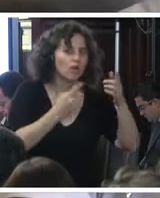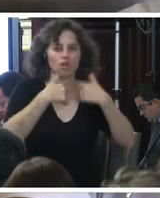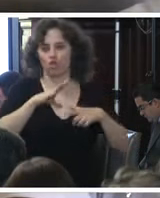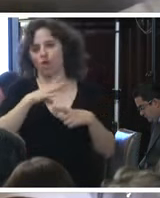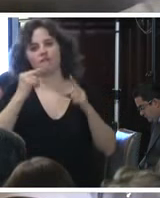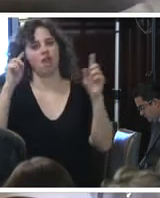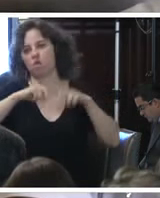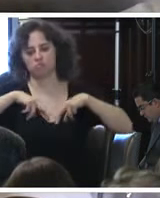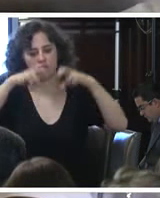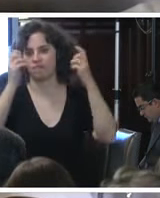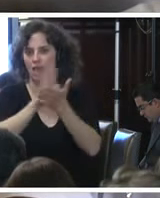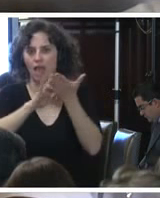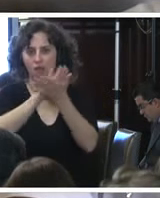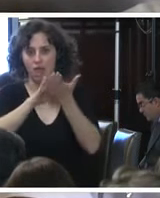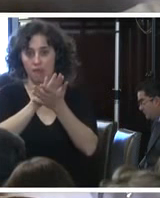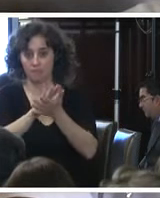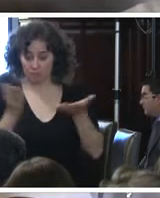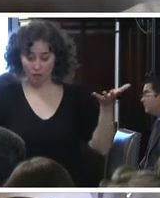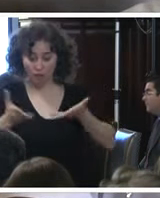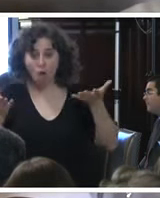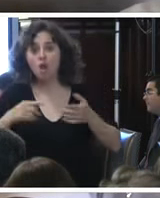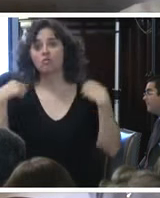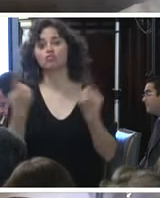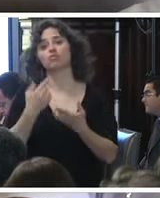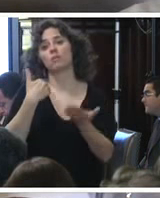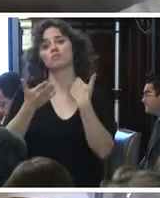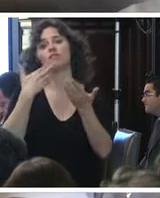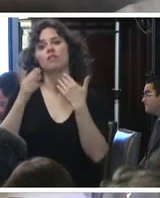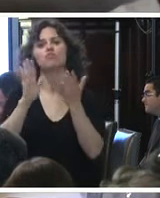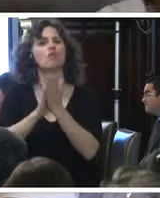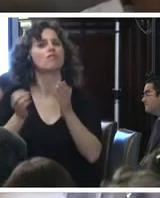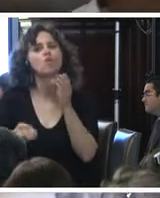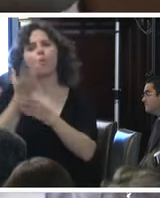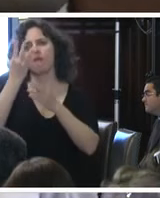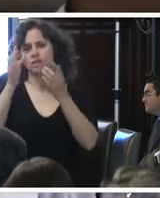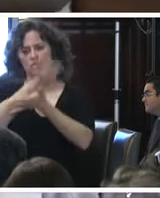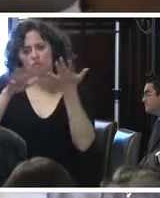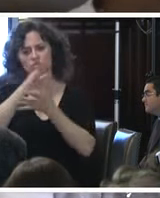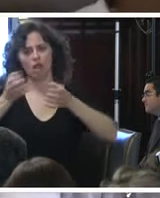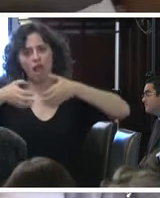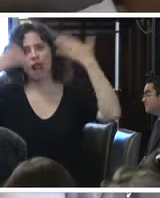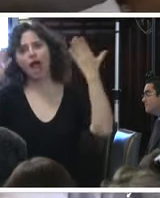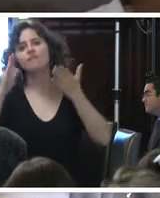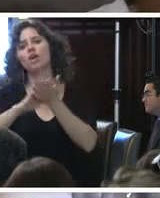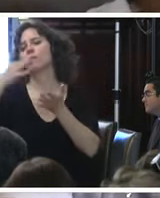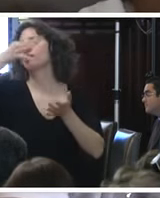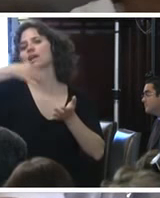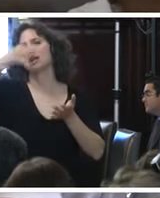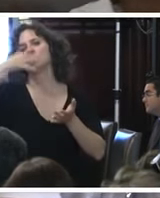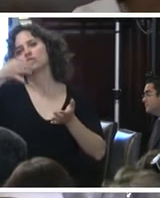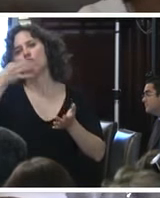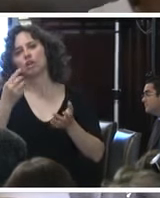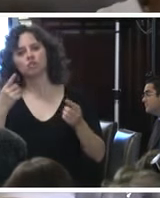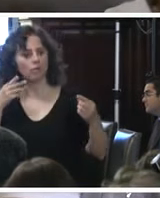sin ser investigado. En esta ocasión nos tendremos que referir a nuevos agravios como ciertas declaraciones a nuestro juicio